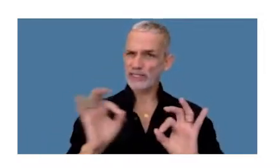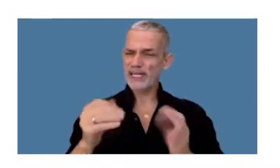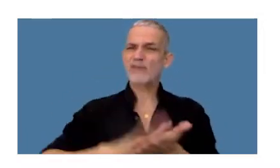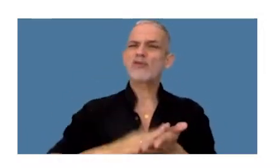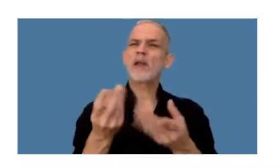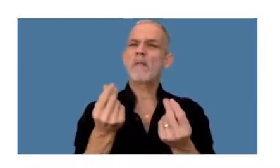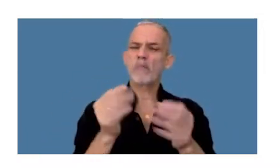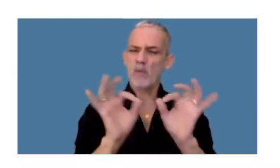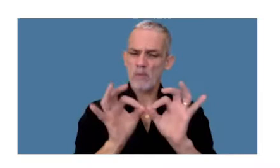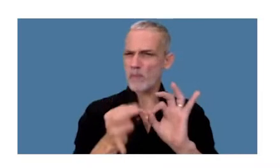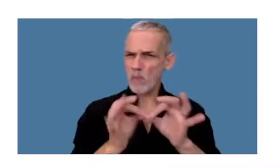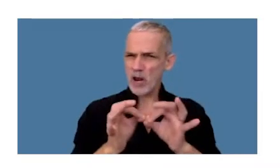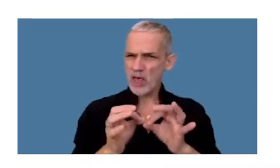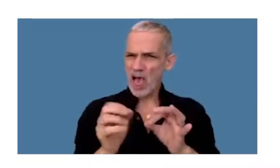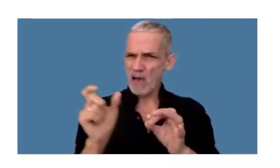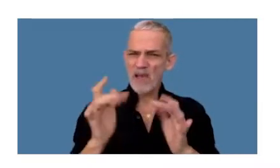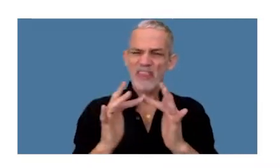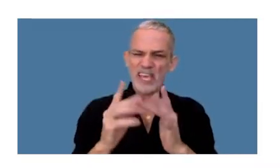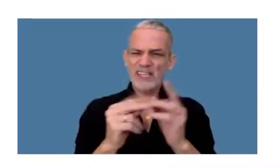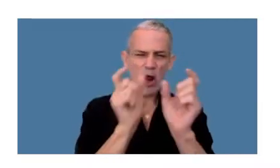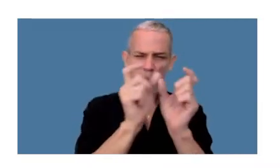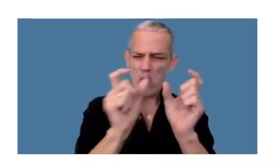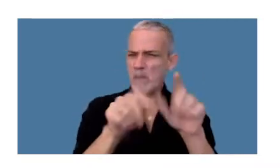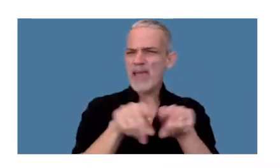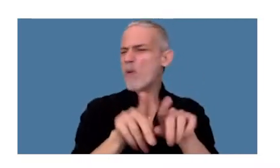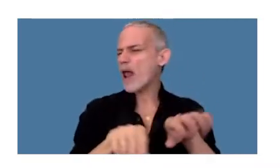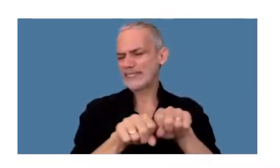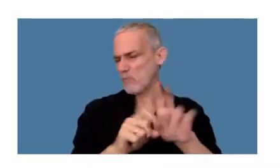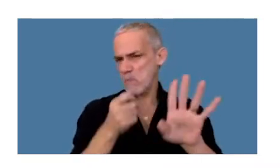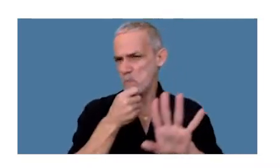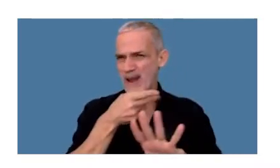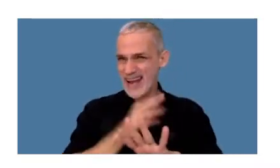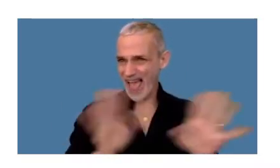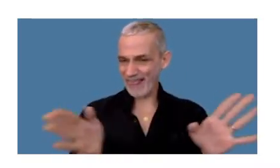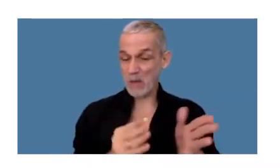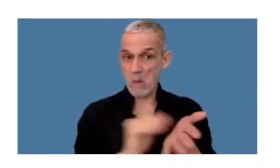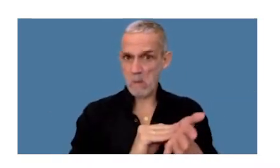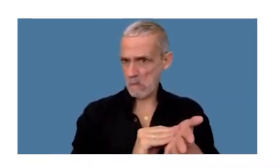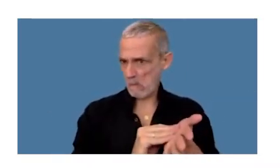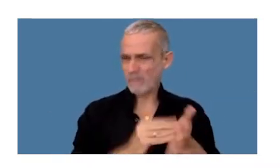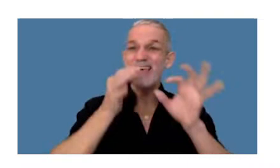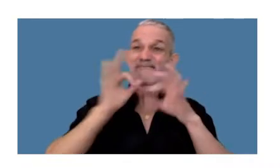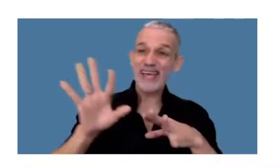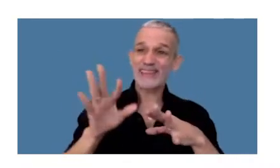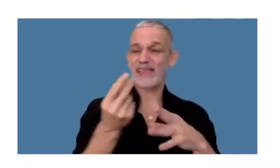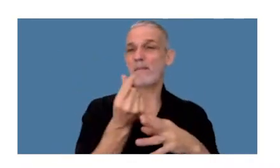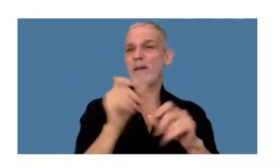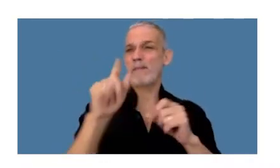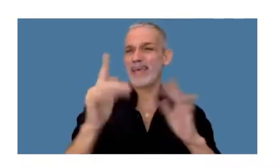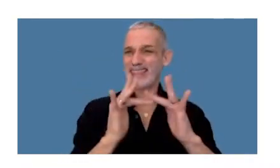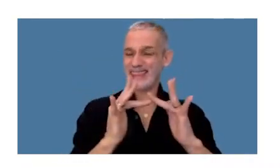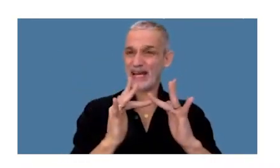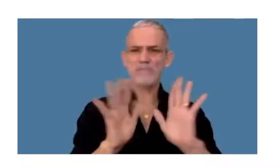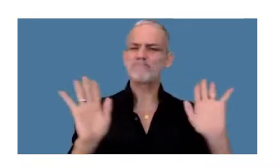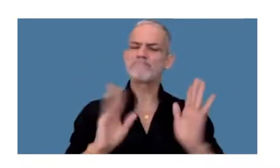monedas digitales ni criptomoneda ni ningún concepto referente a los criptoactivos y además la venta de criptomonedas se encuentra